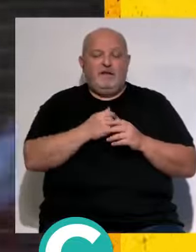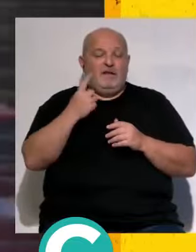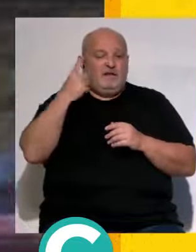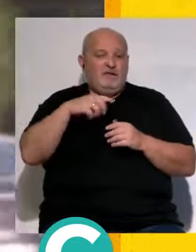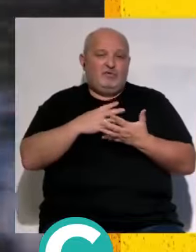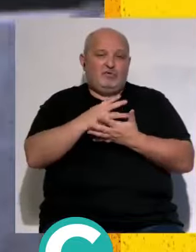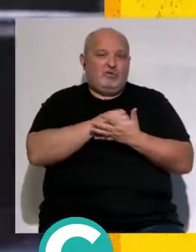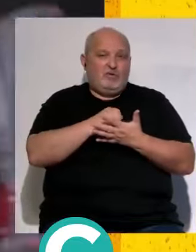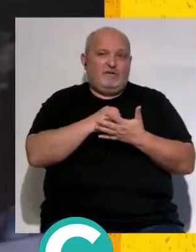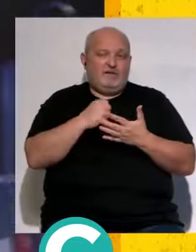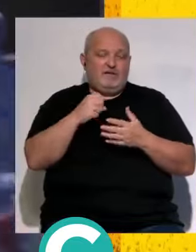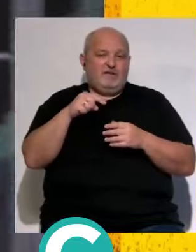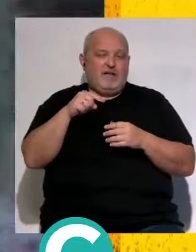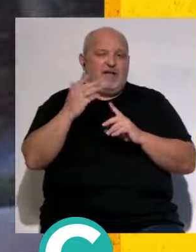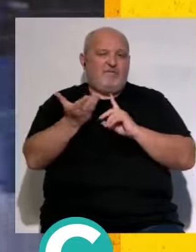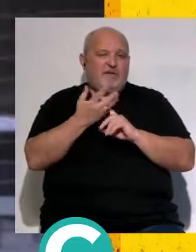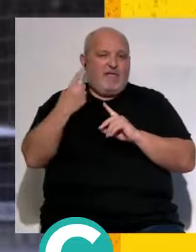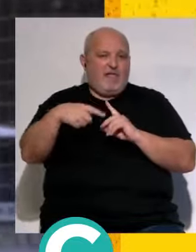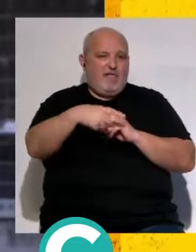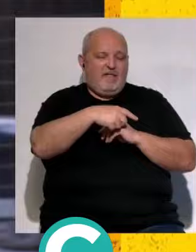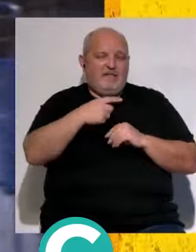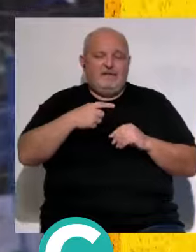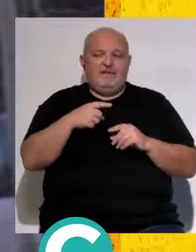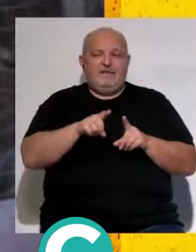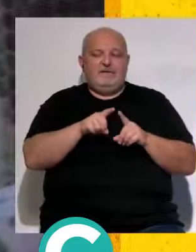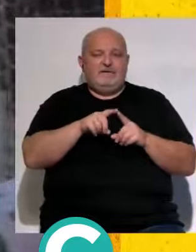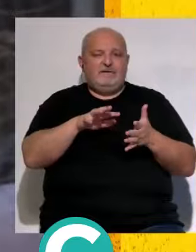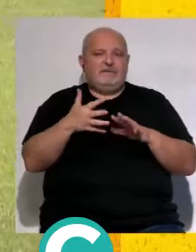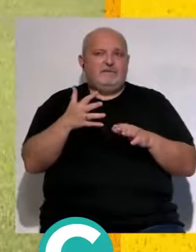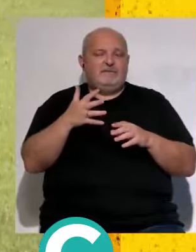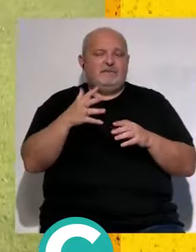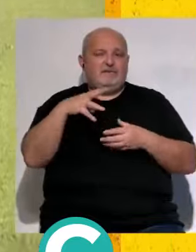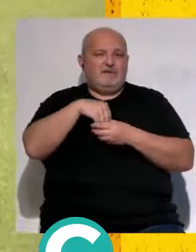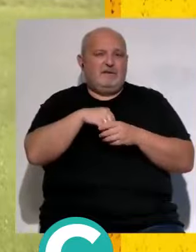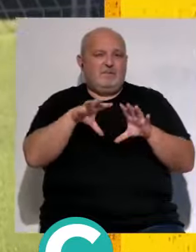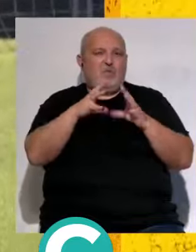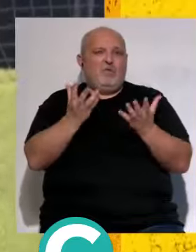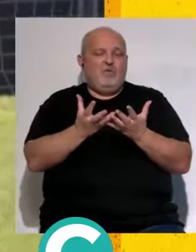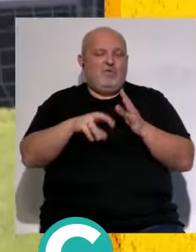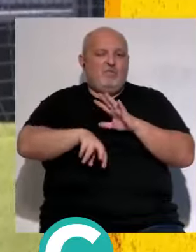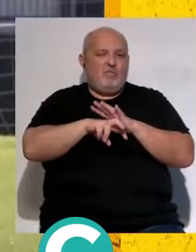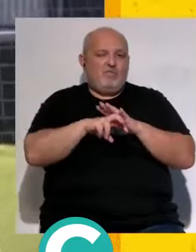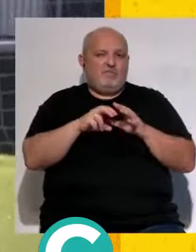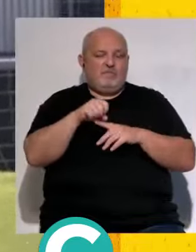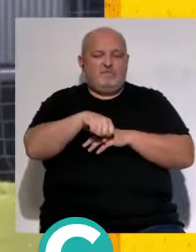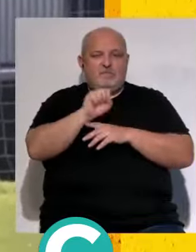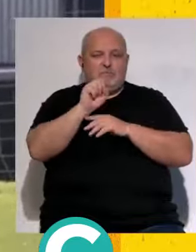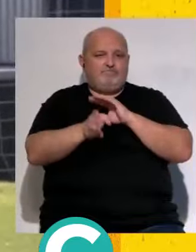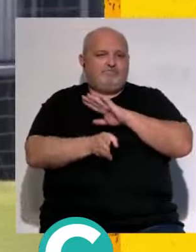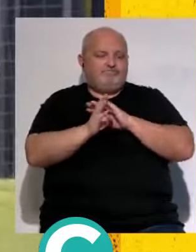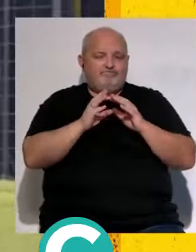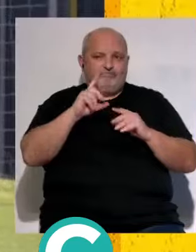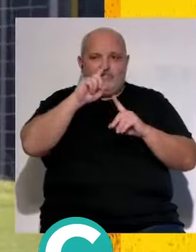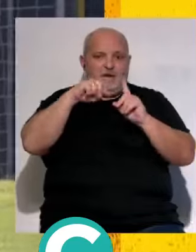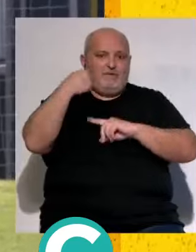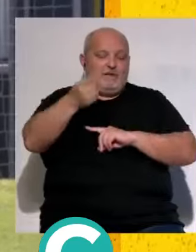todos todos están dolidos a todos les afecta pero pues bueno esto es parte del futbol toca levantar la cabeza y seguir el año